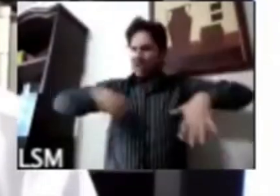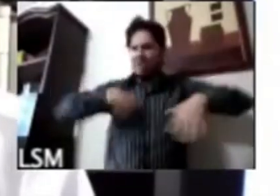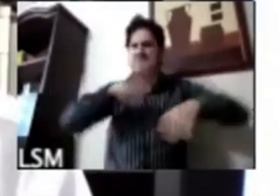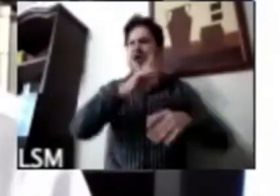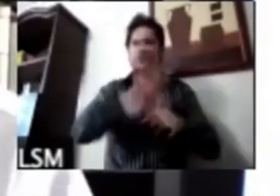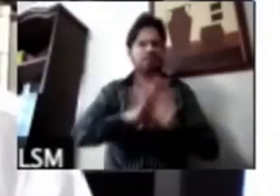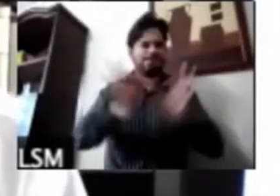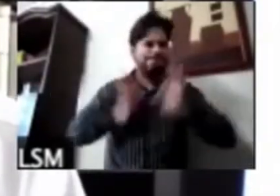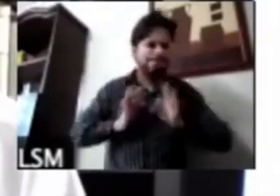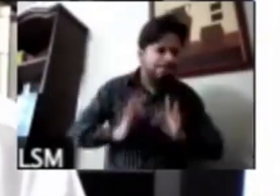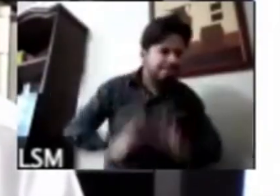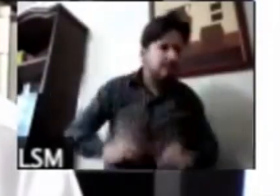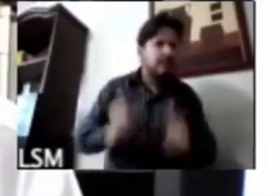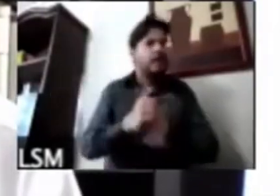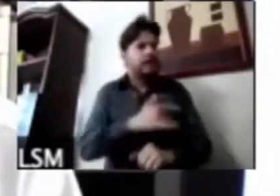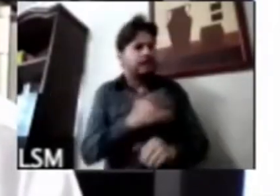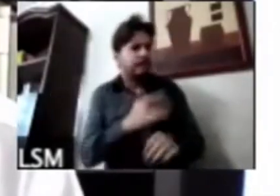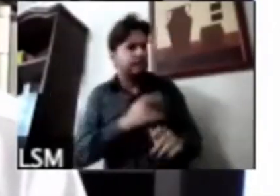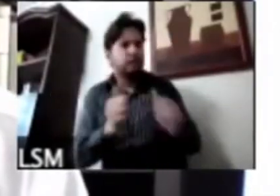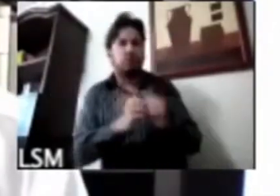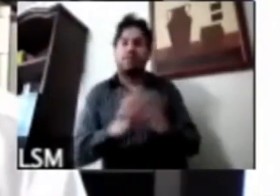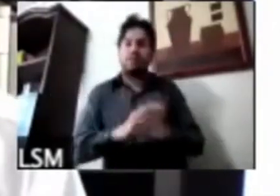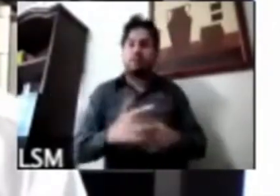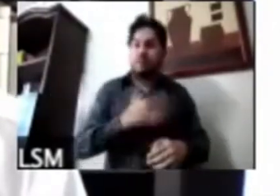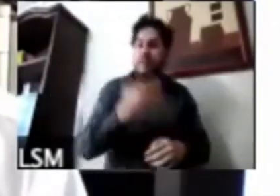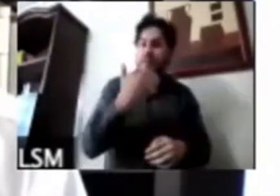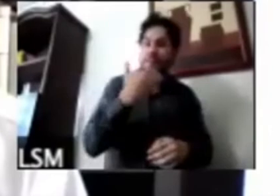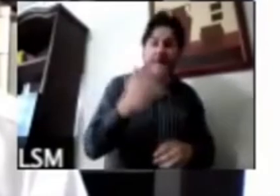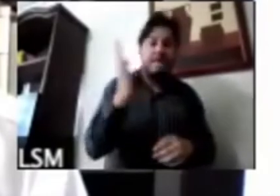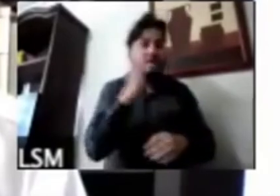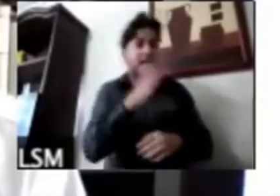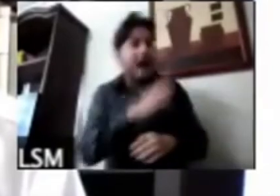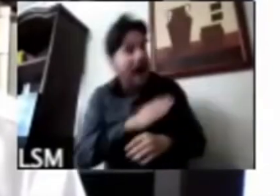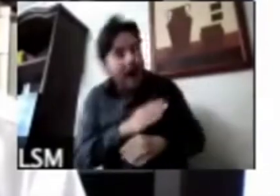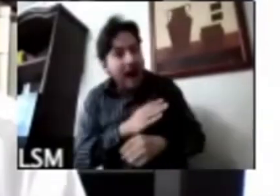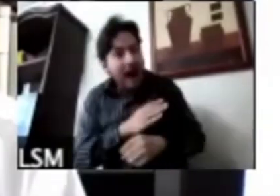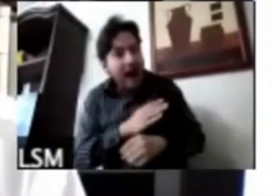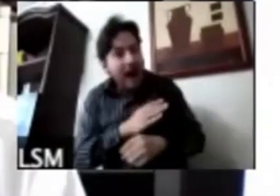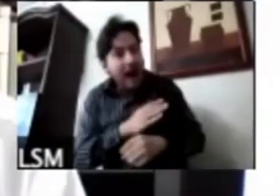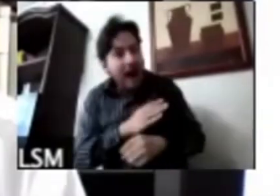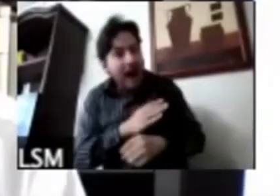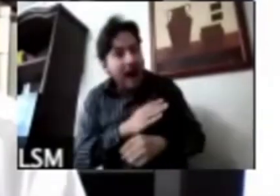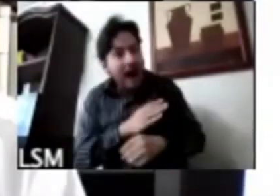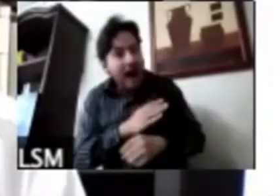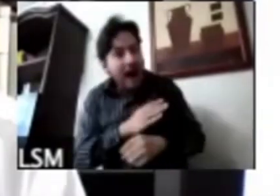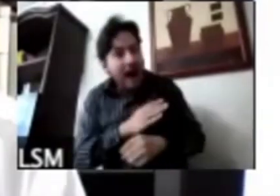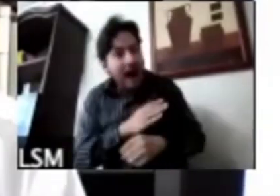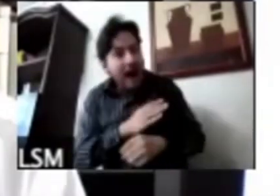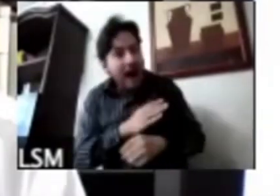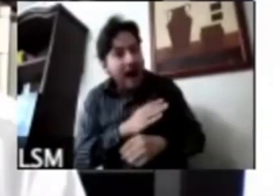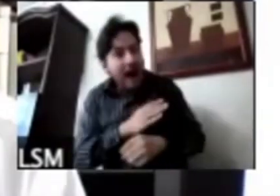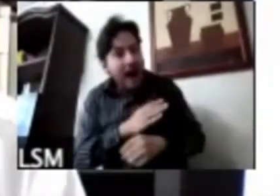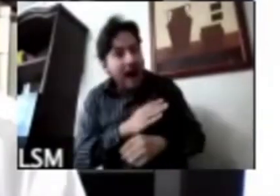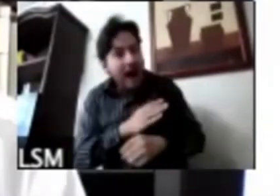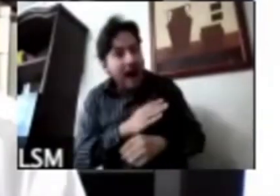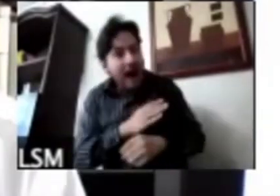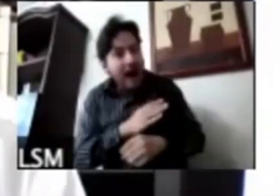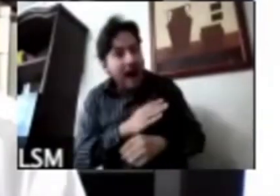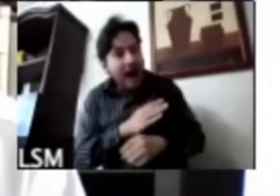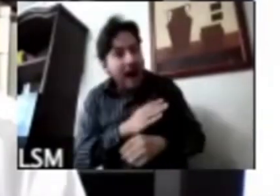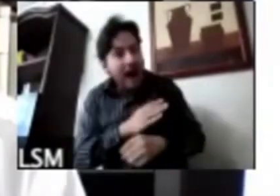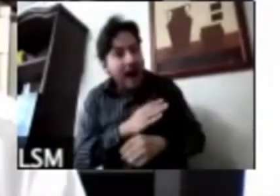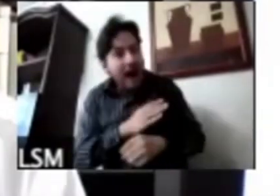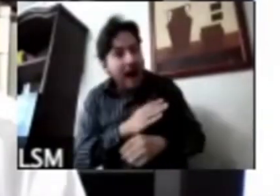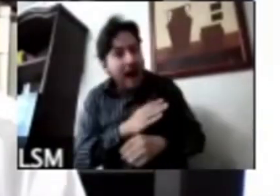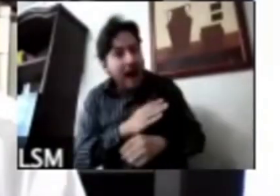de ánimo que estamos viviendo no no necesariamente se va a quedar ahí es parte del dinamismo al cual me